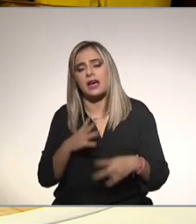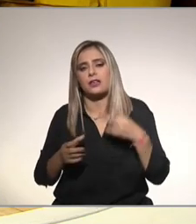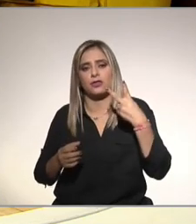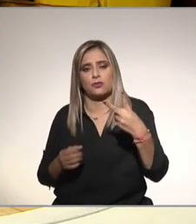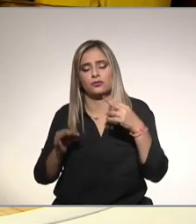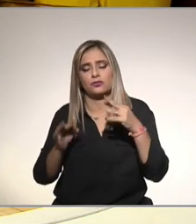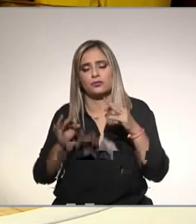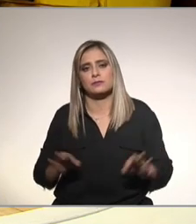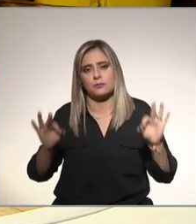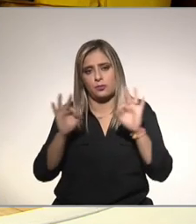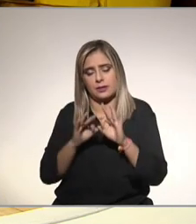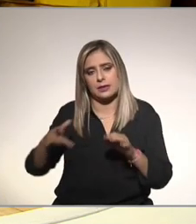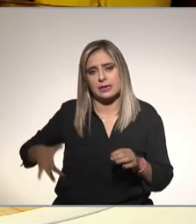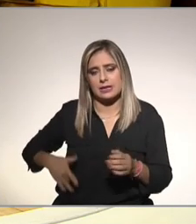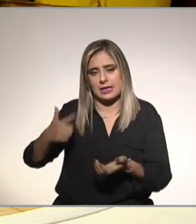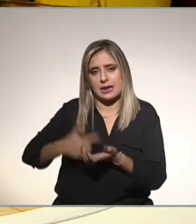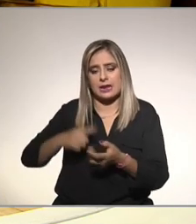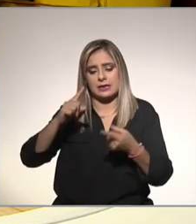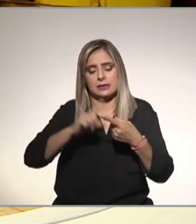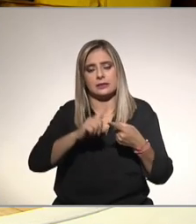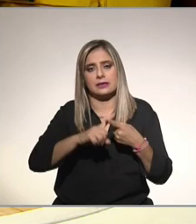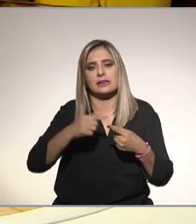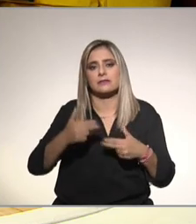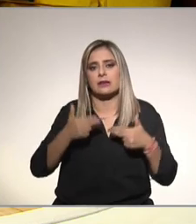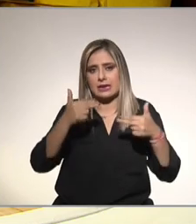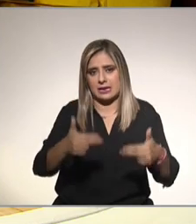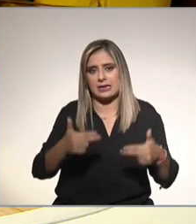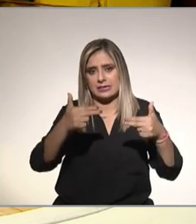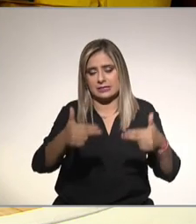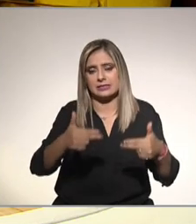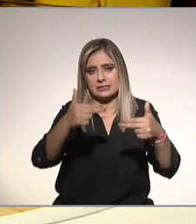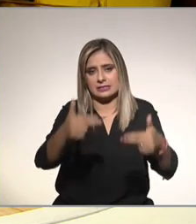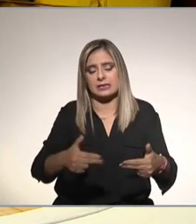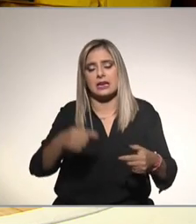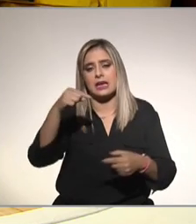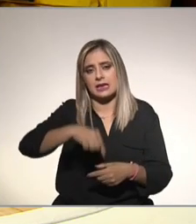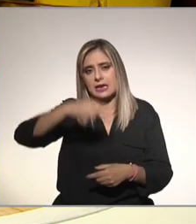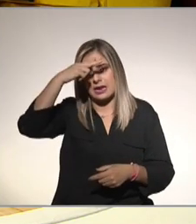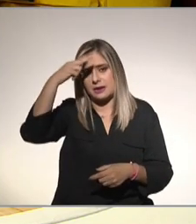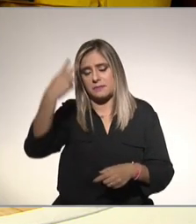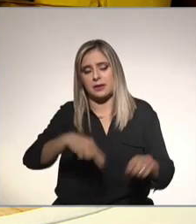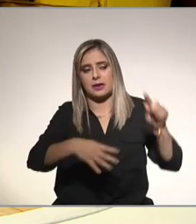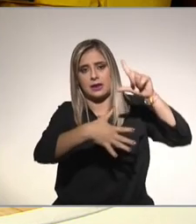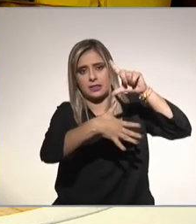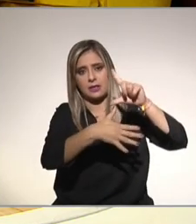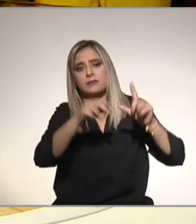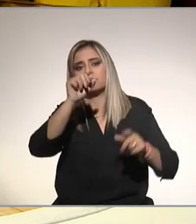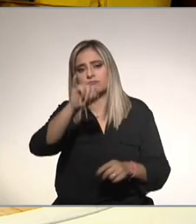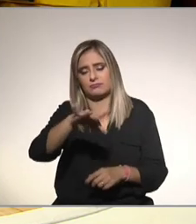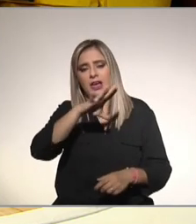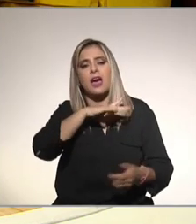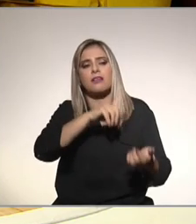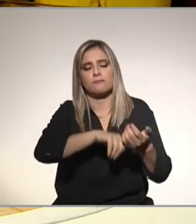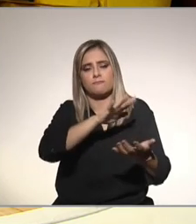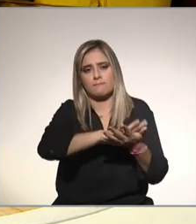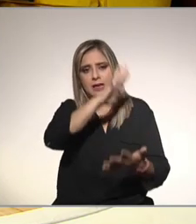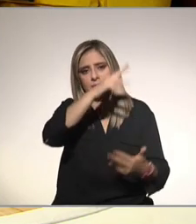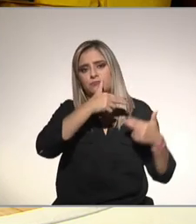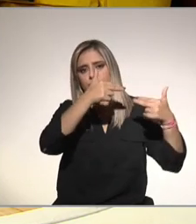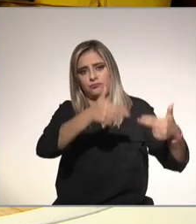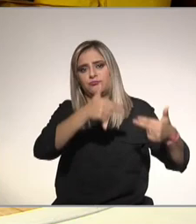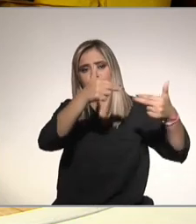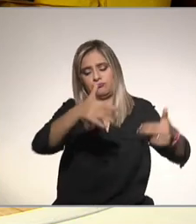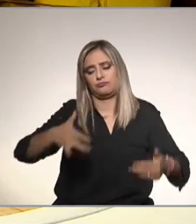importantes para el hígado graso una es el factor genético y en México y en Latinoamérica si tenemos ese factor genético